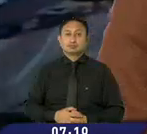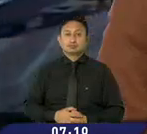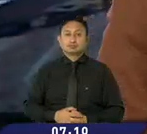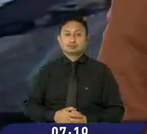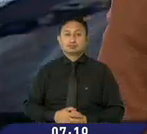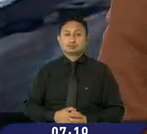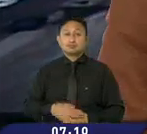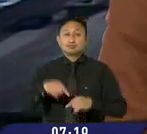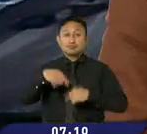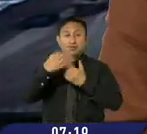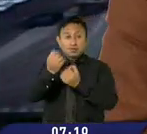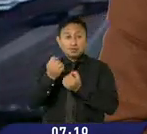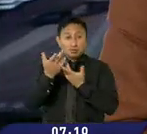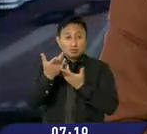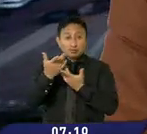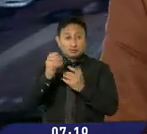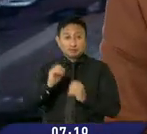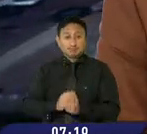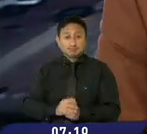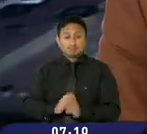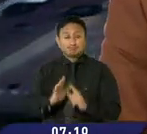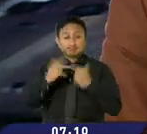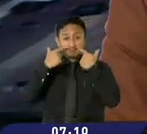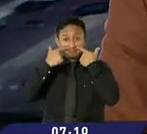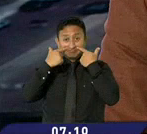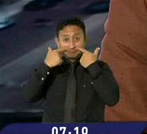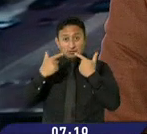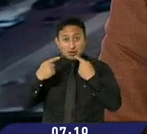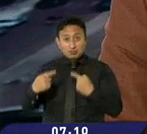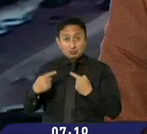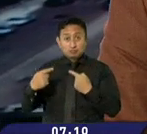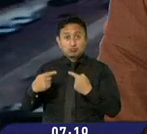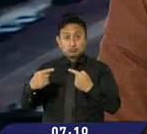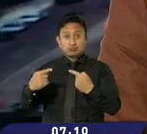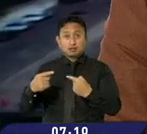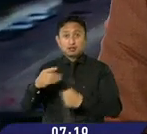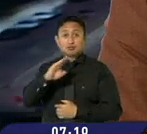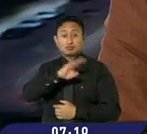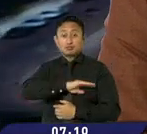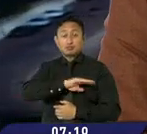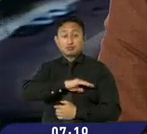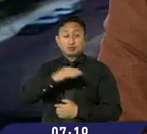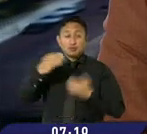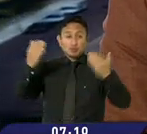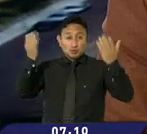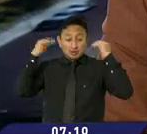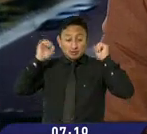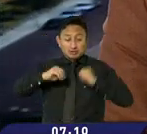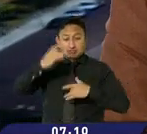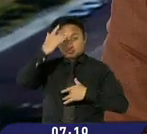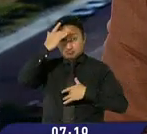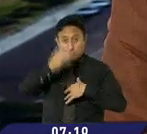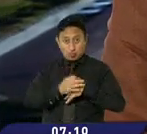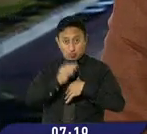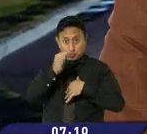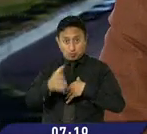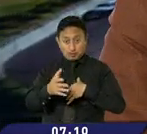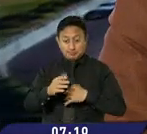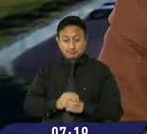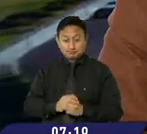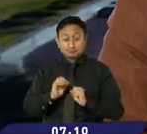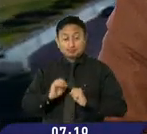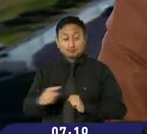Vamos a contarles ahora en otros temas que un monitoreo constante es lo que realiza el municipio de Guayaquil por el COVID-19. De esta manera